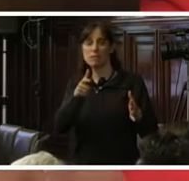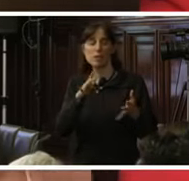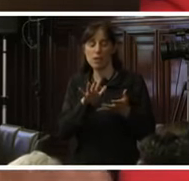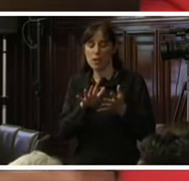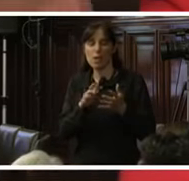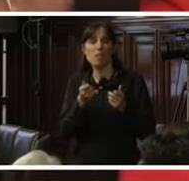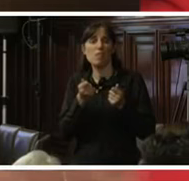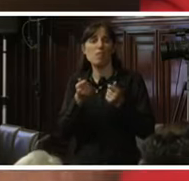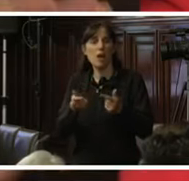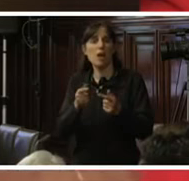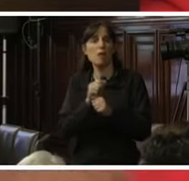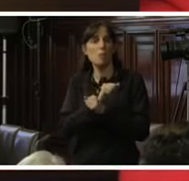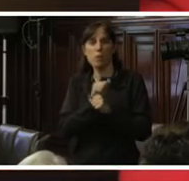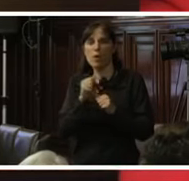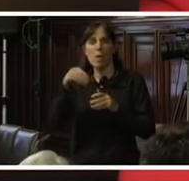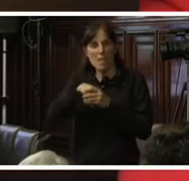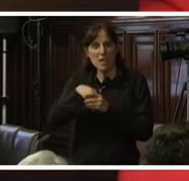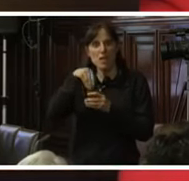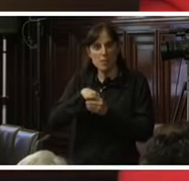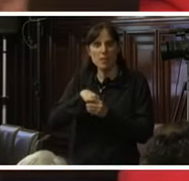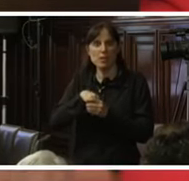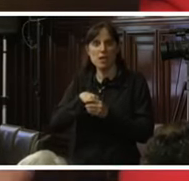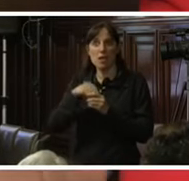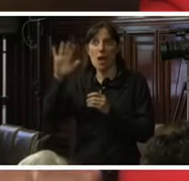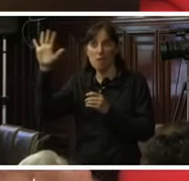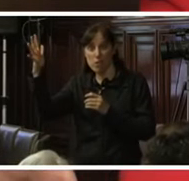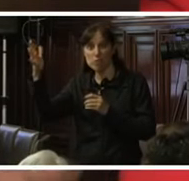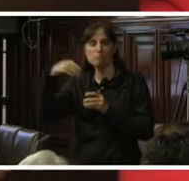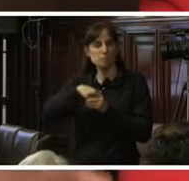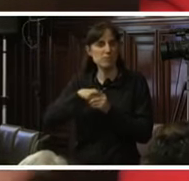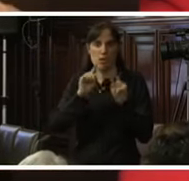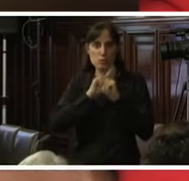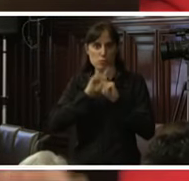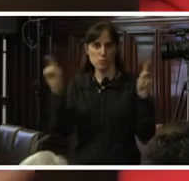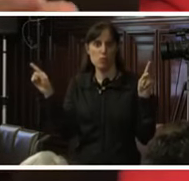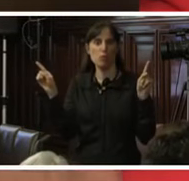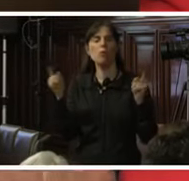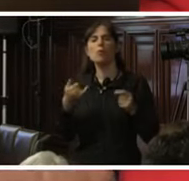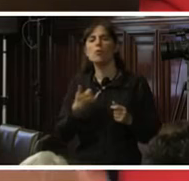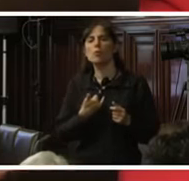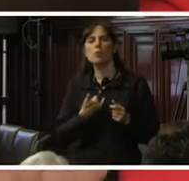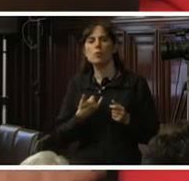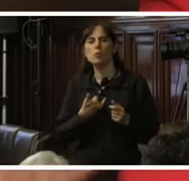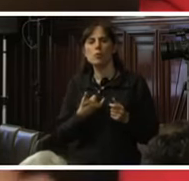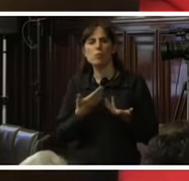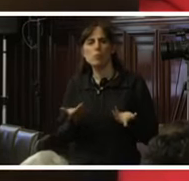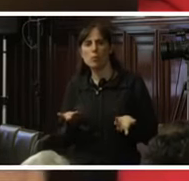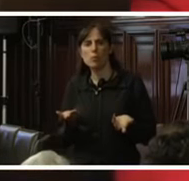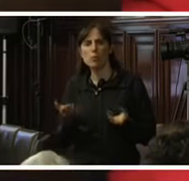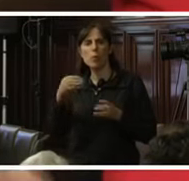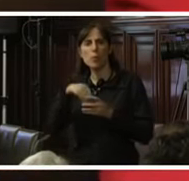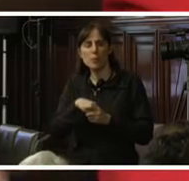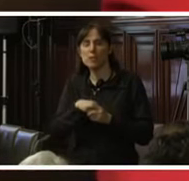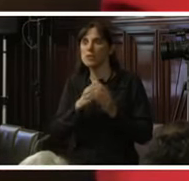condiciones para que no haya injerencia externa. ¿Cómo no vamos a garantizar esas condiciones de no injerencia externa